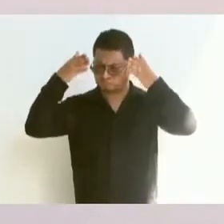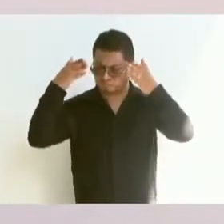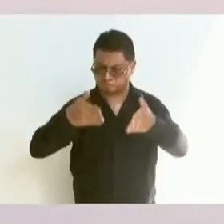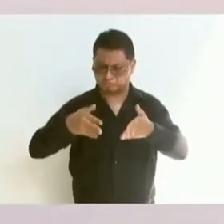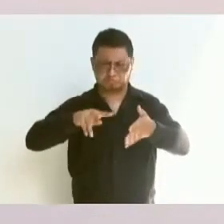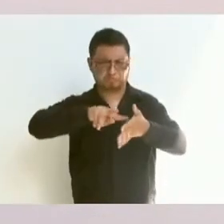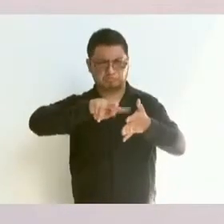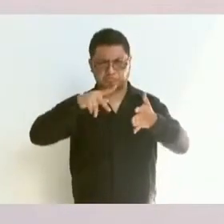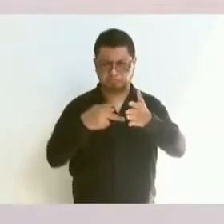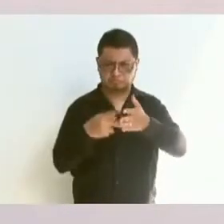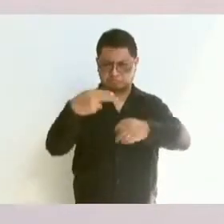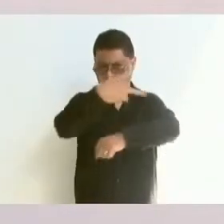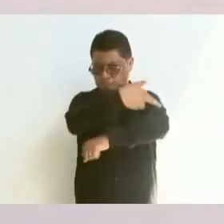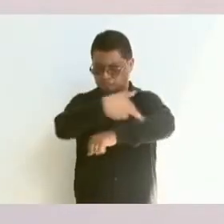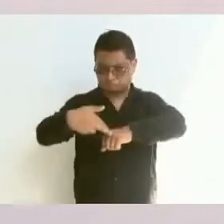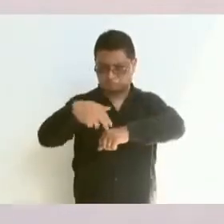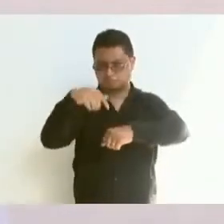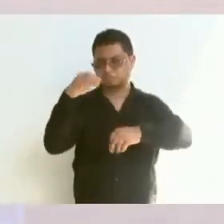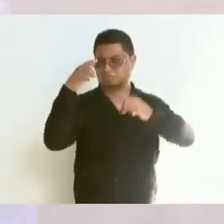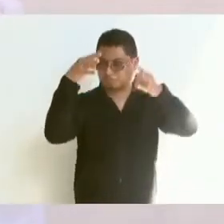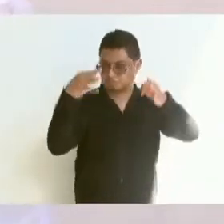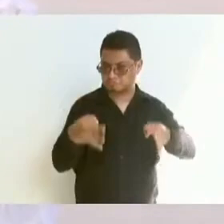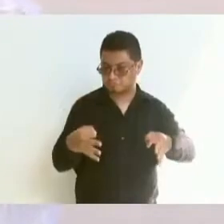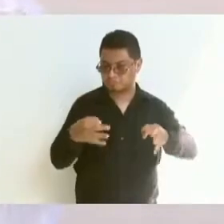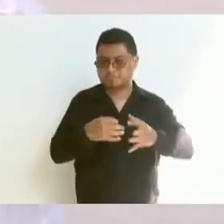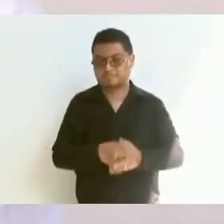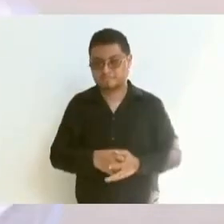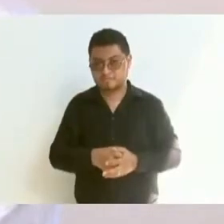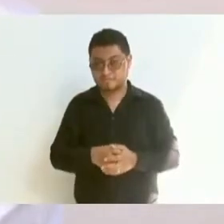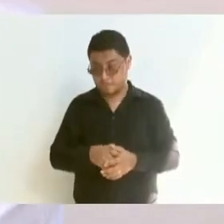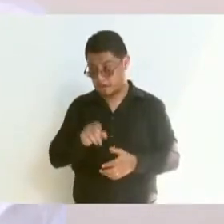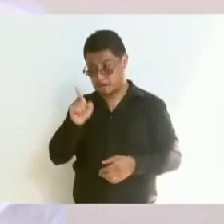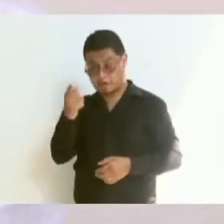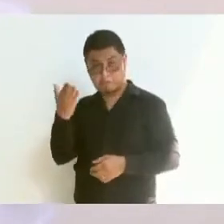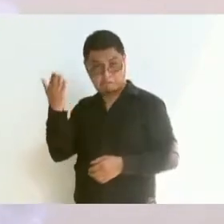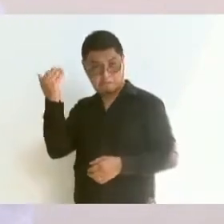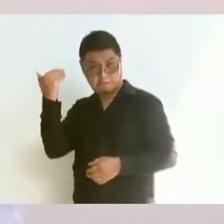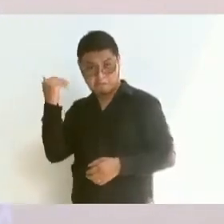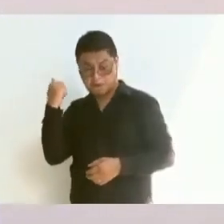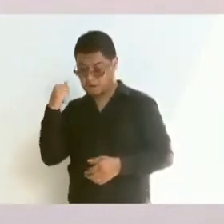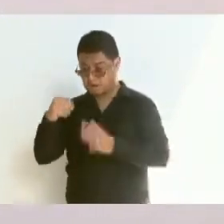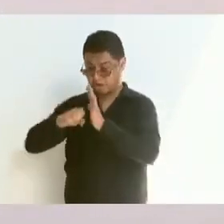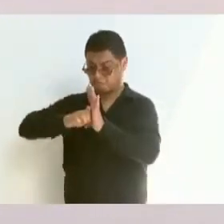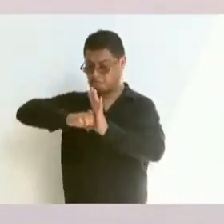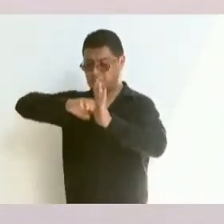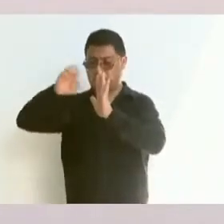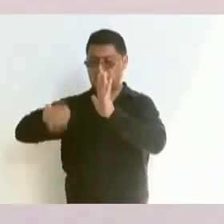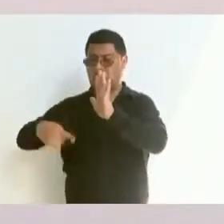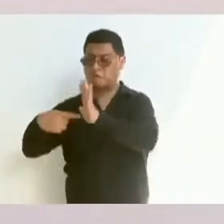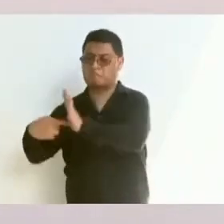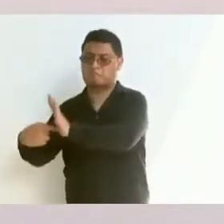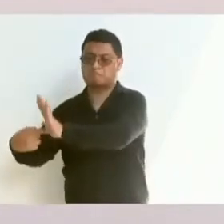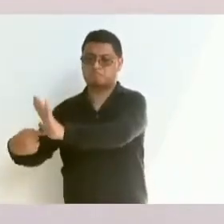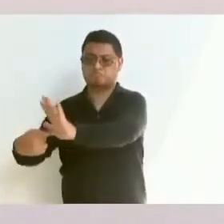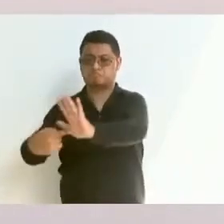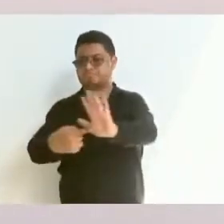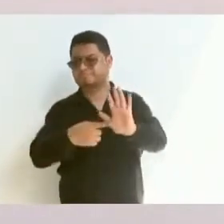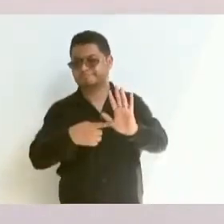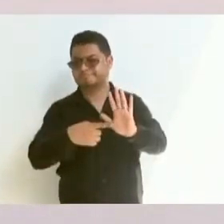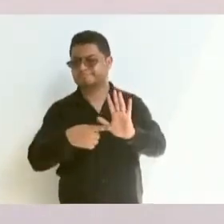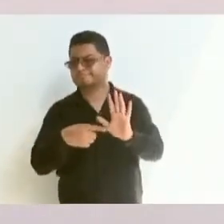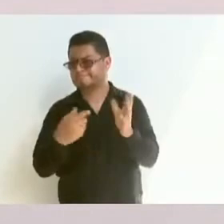civil, que fue por mucho tiempo ejemplo a nivel